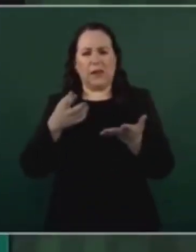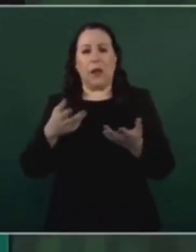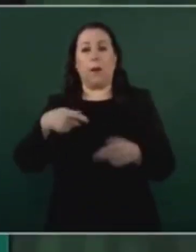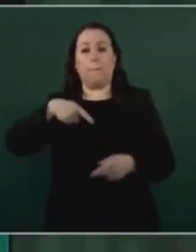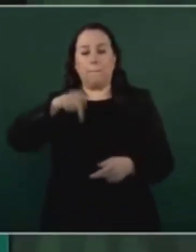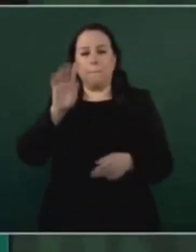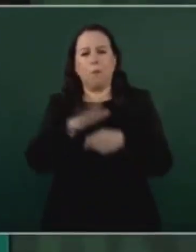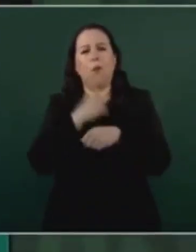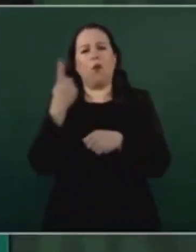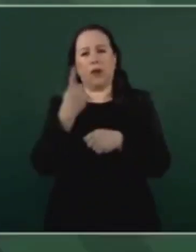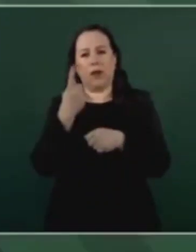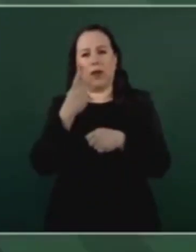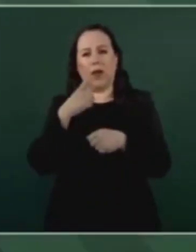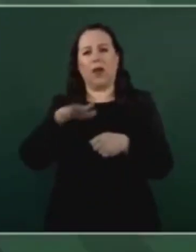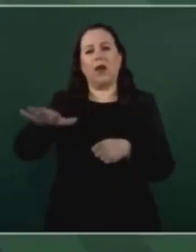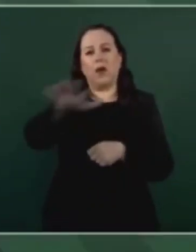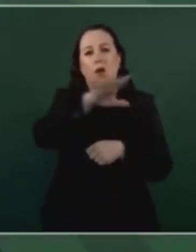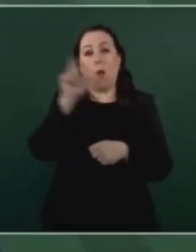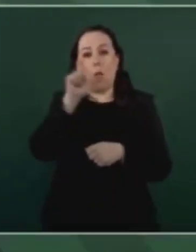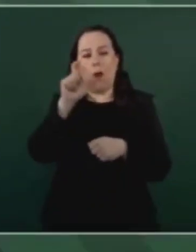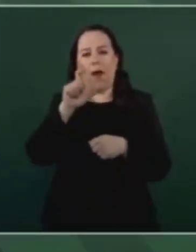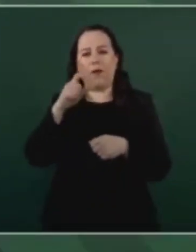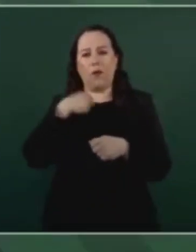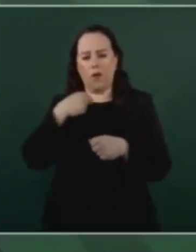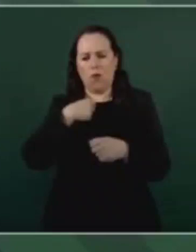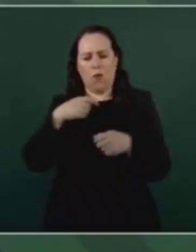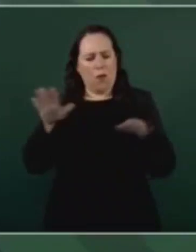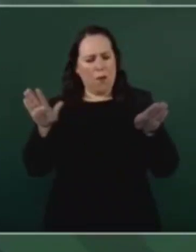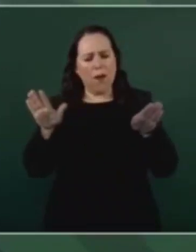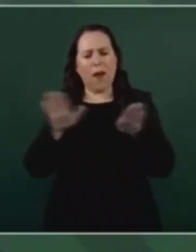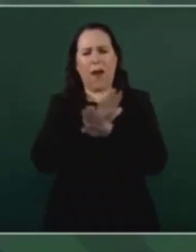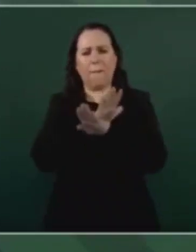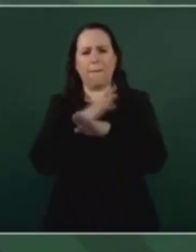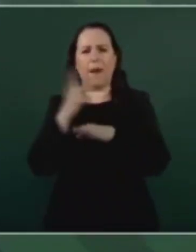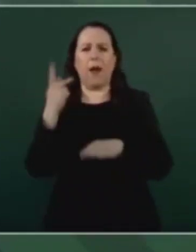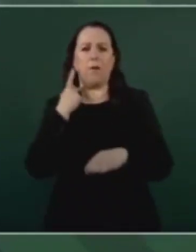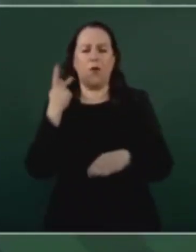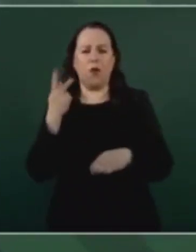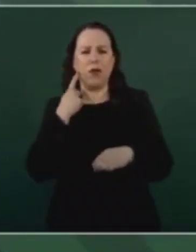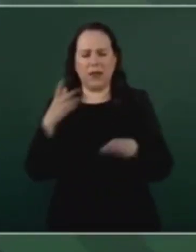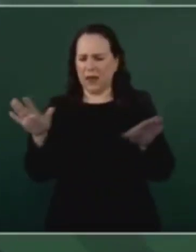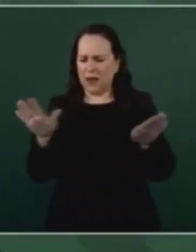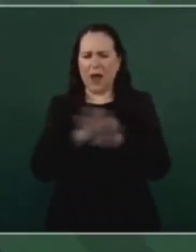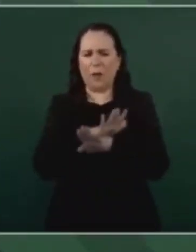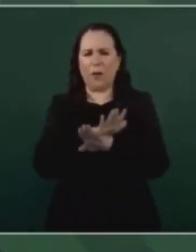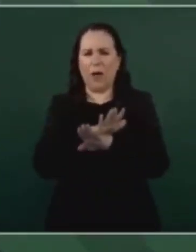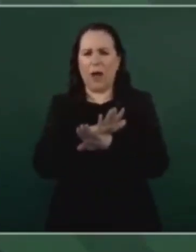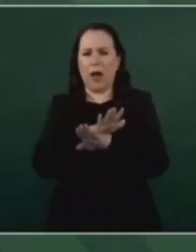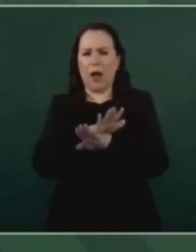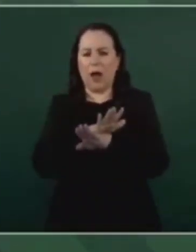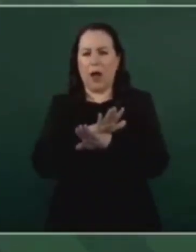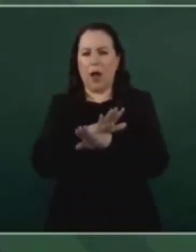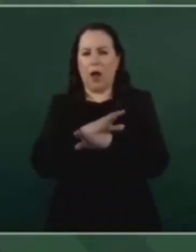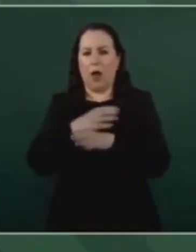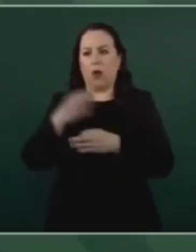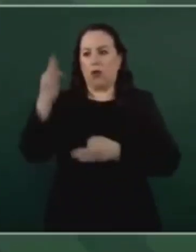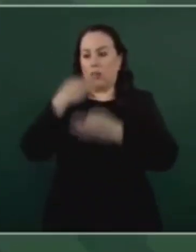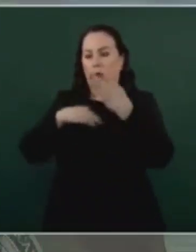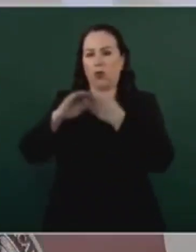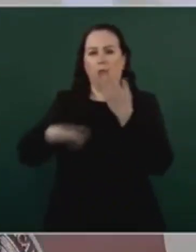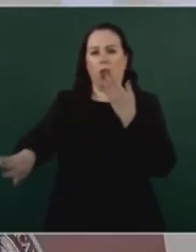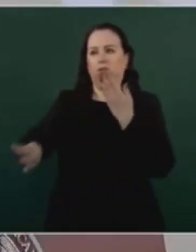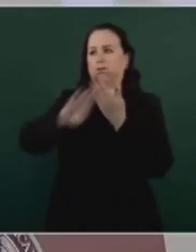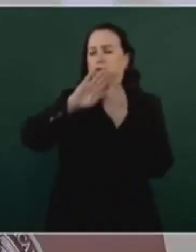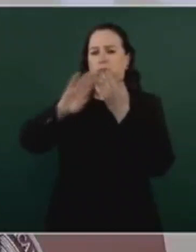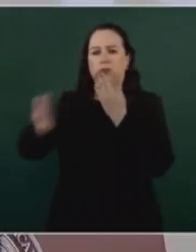un cambio, una manera diferente de hacer política, uno suele enfrentarse a tres oligarquías